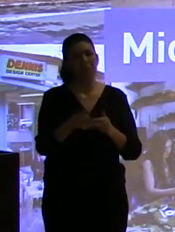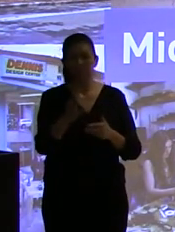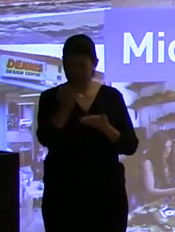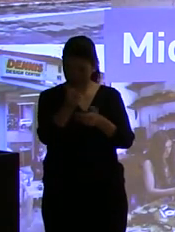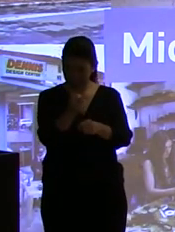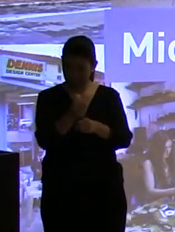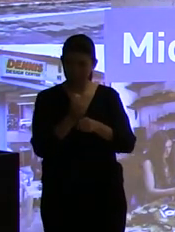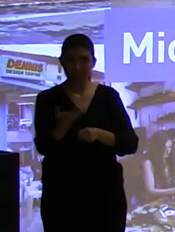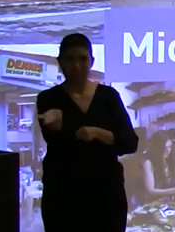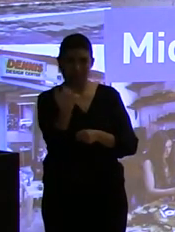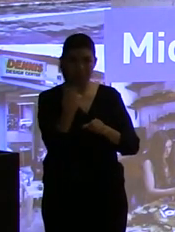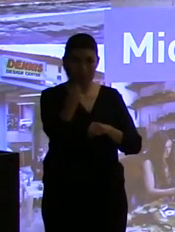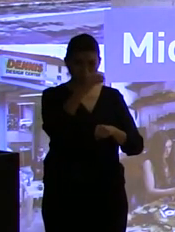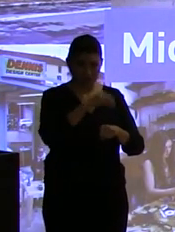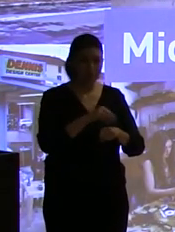proyectos que estamos trabajando